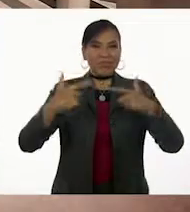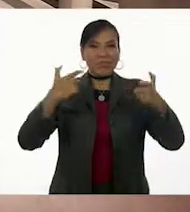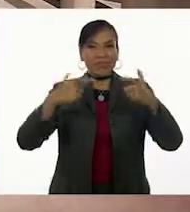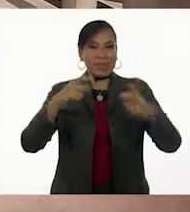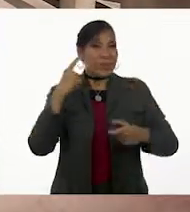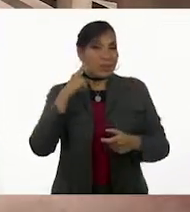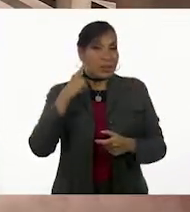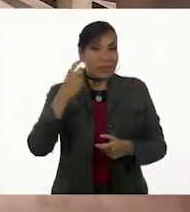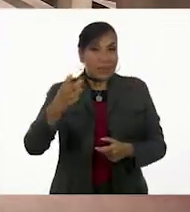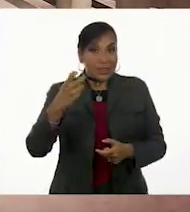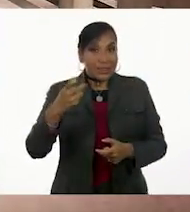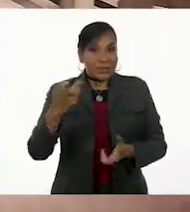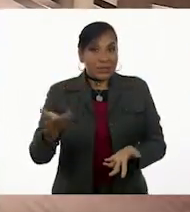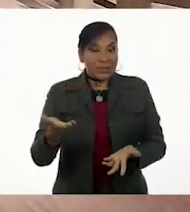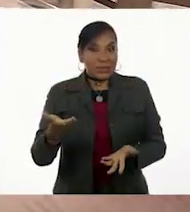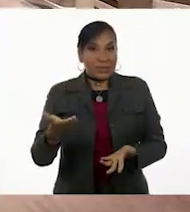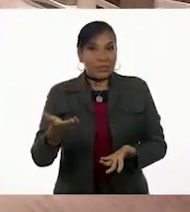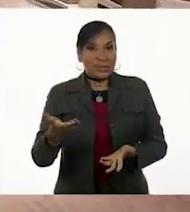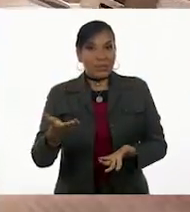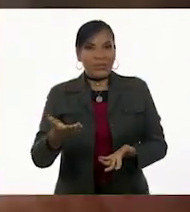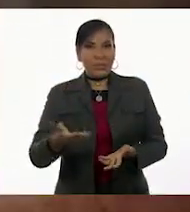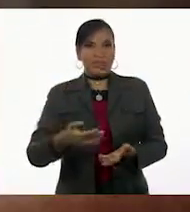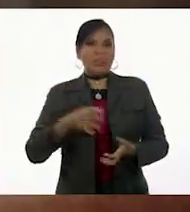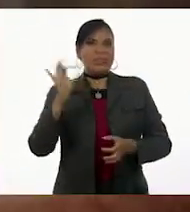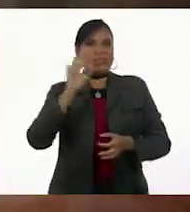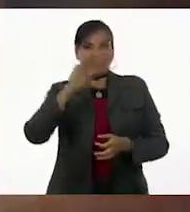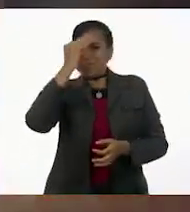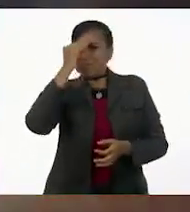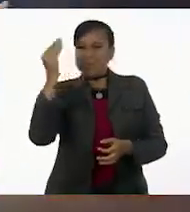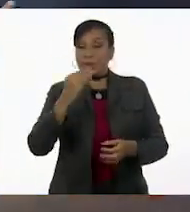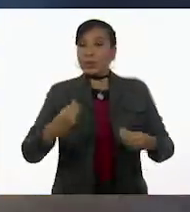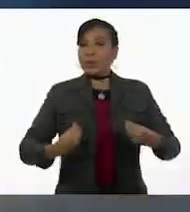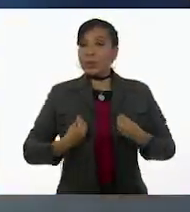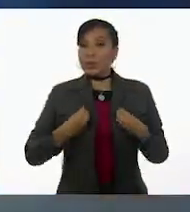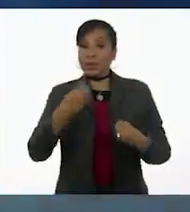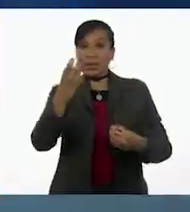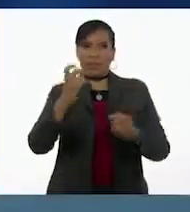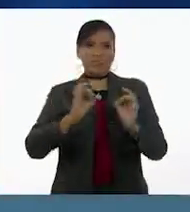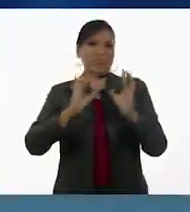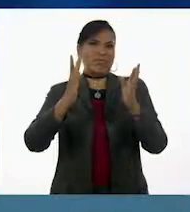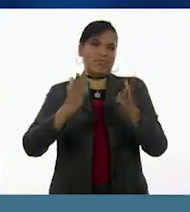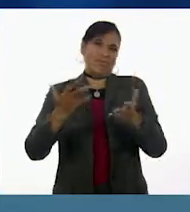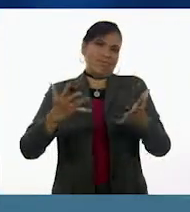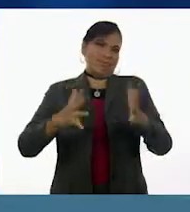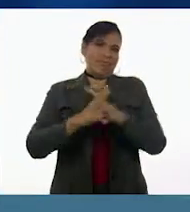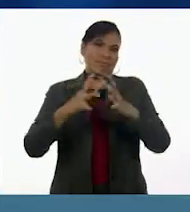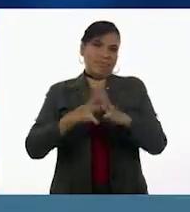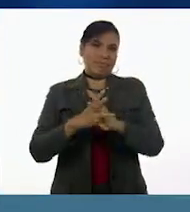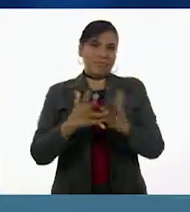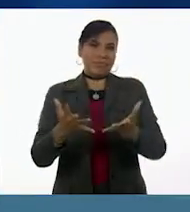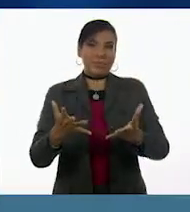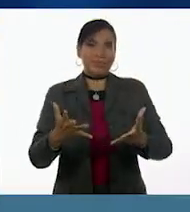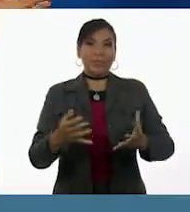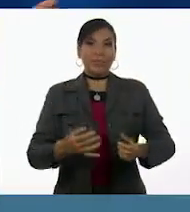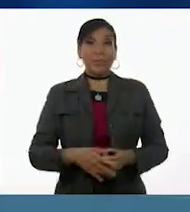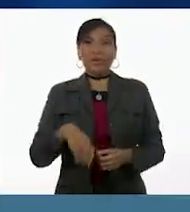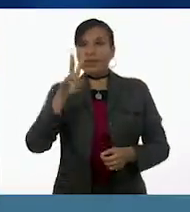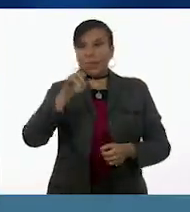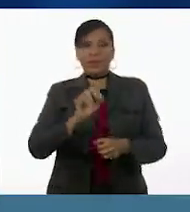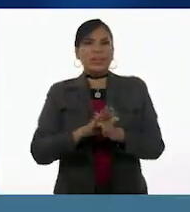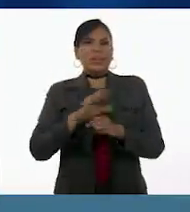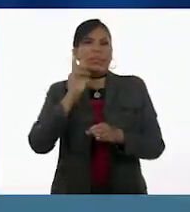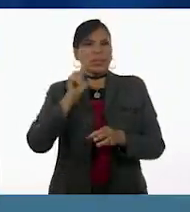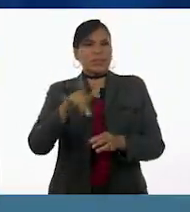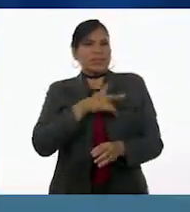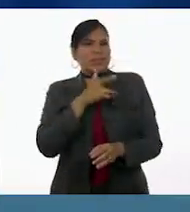¿Escuchaste eso? Debe haber sido terrible vivir una situación de esa naturaleza. ¿Qué emociones